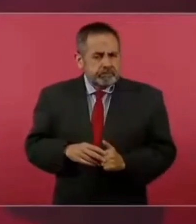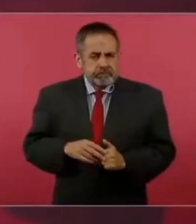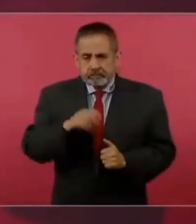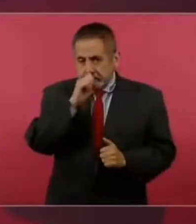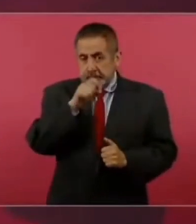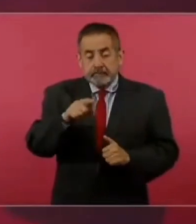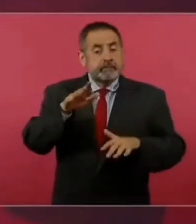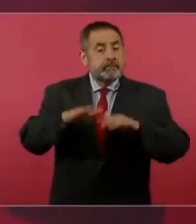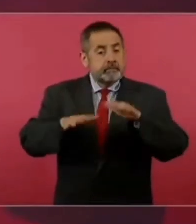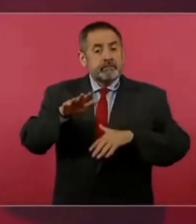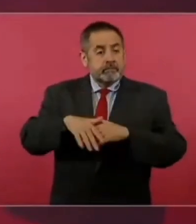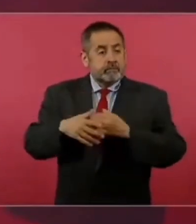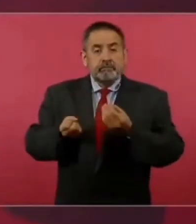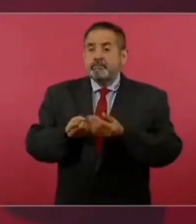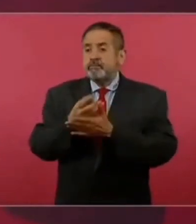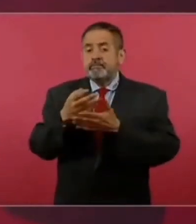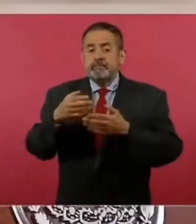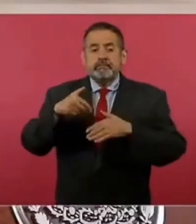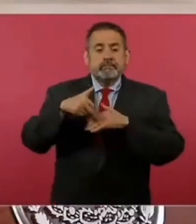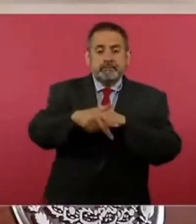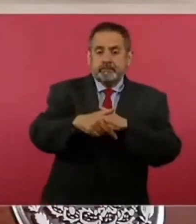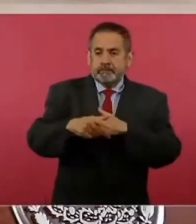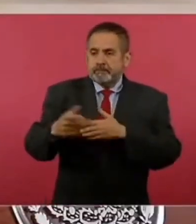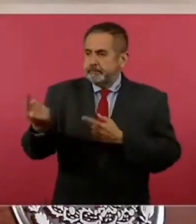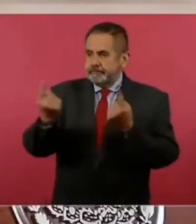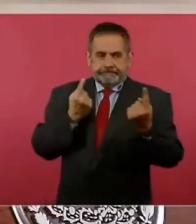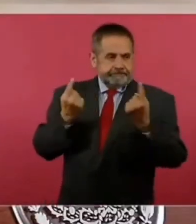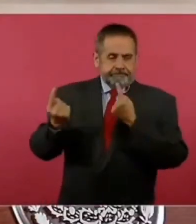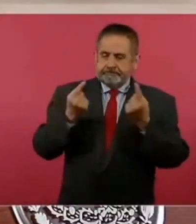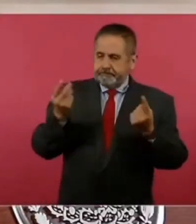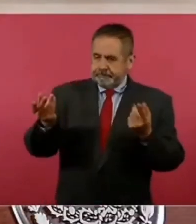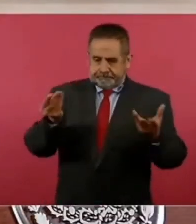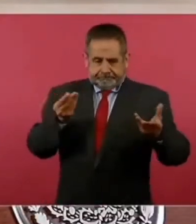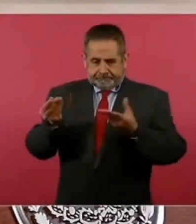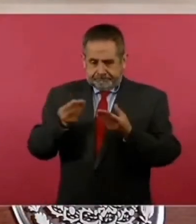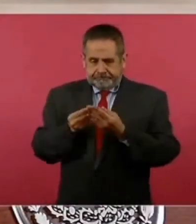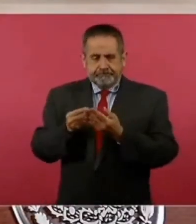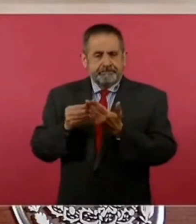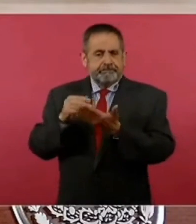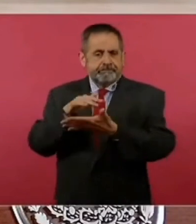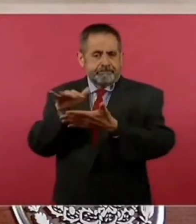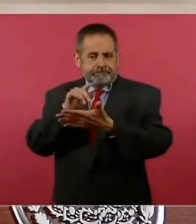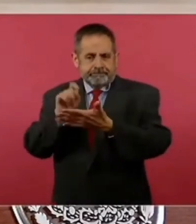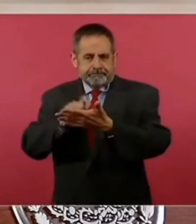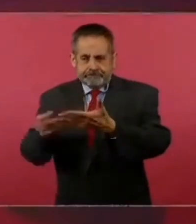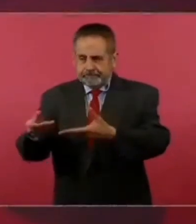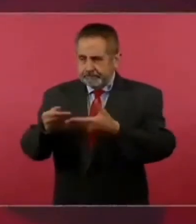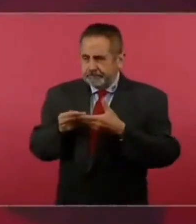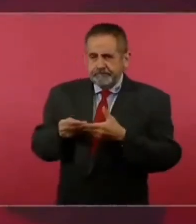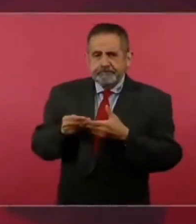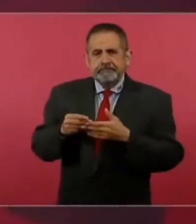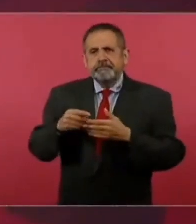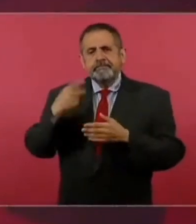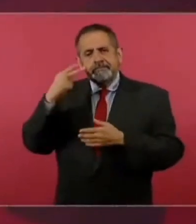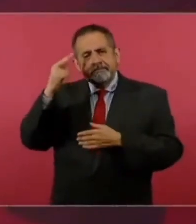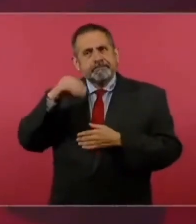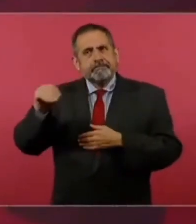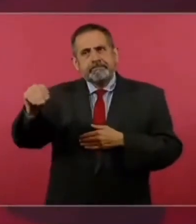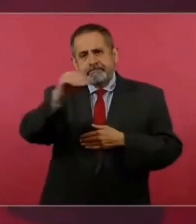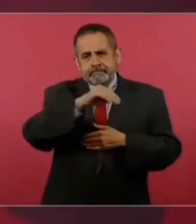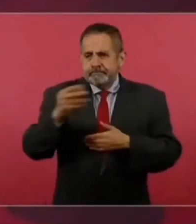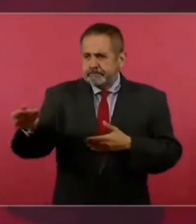cuando yo salgo, a mí me entregan tus escritos y los